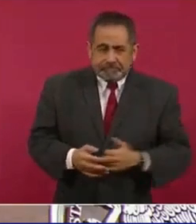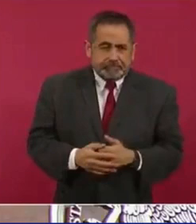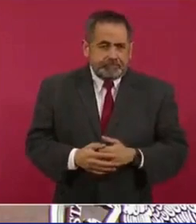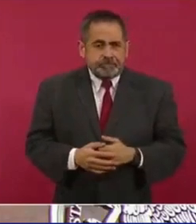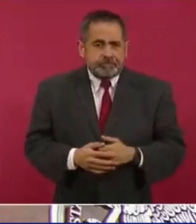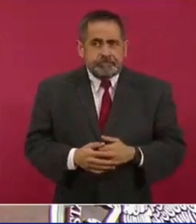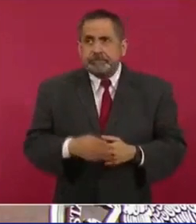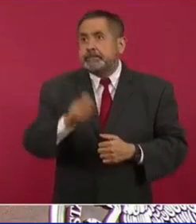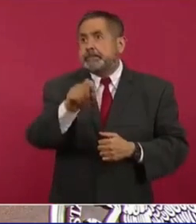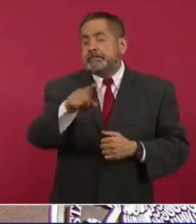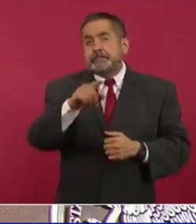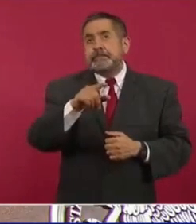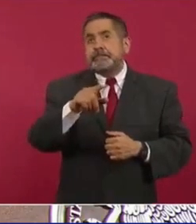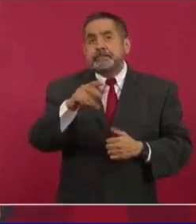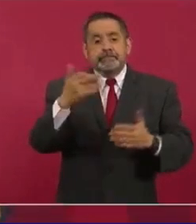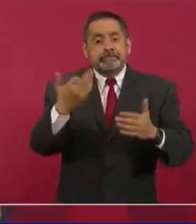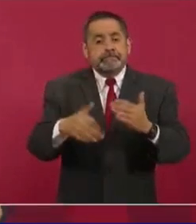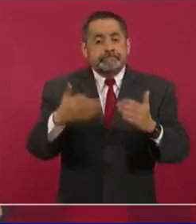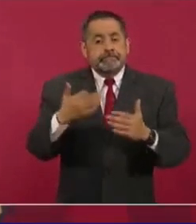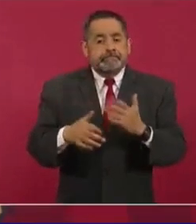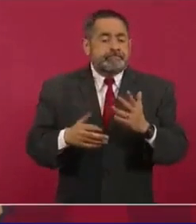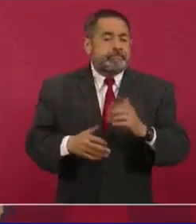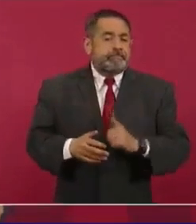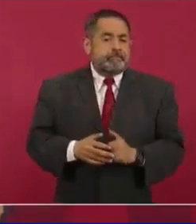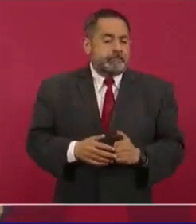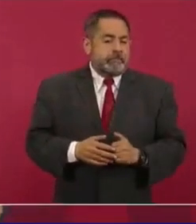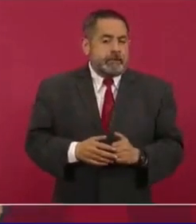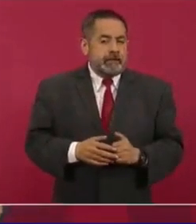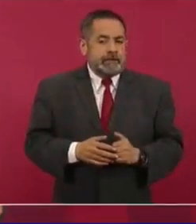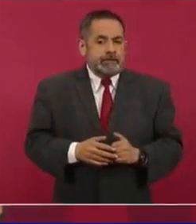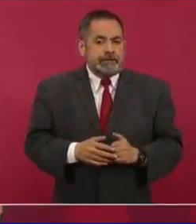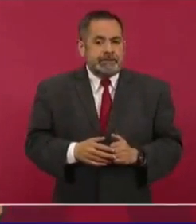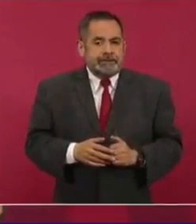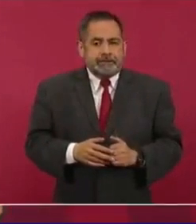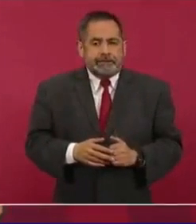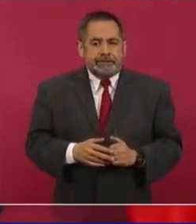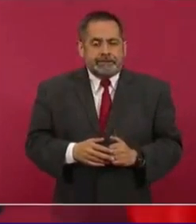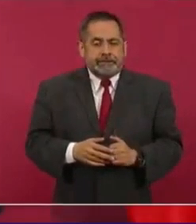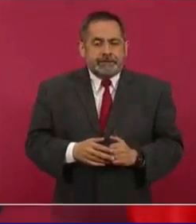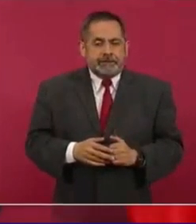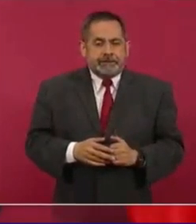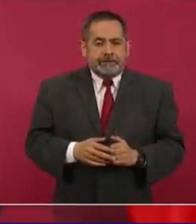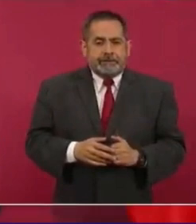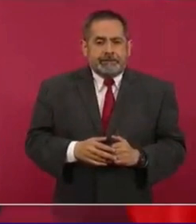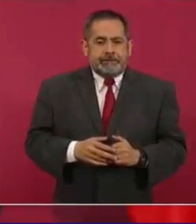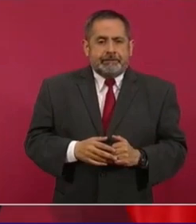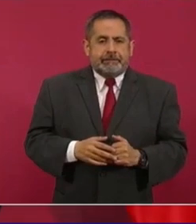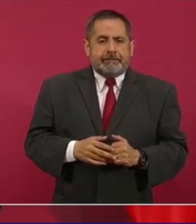Hace falta el que